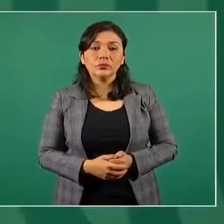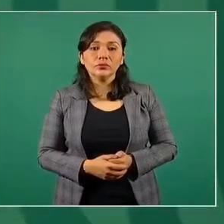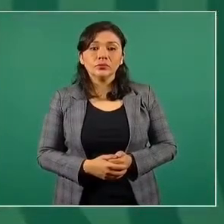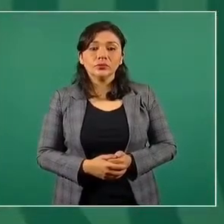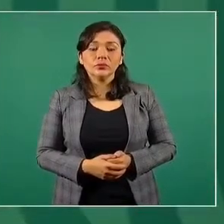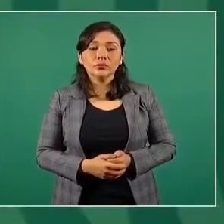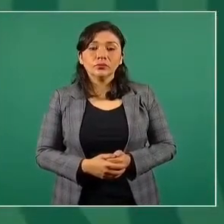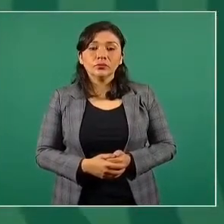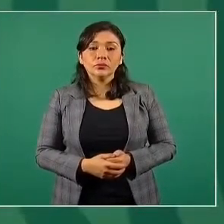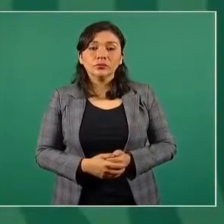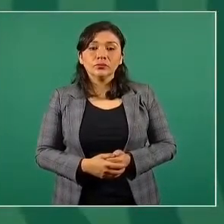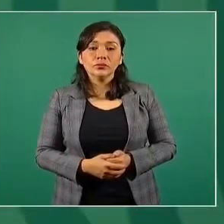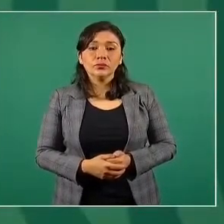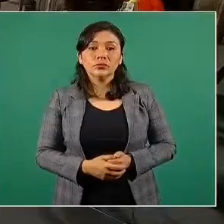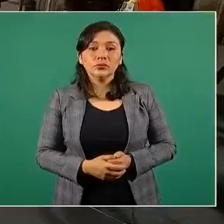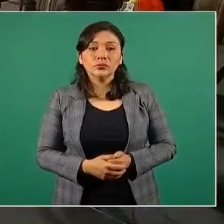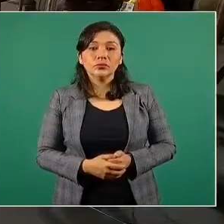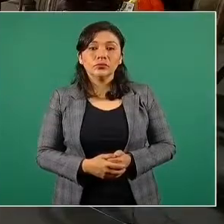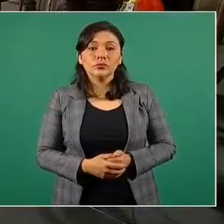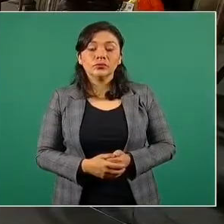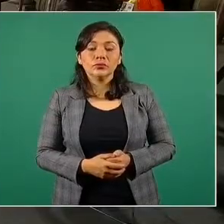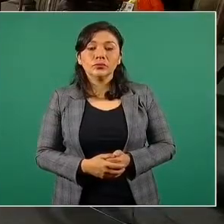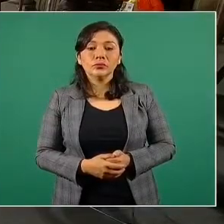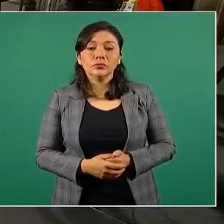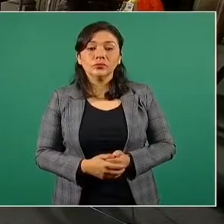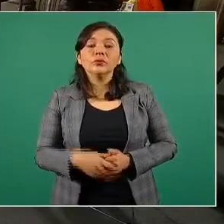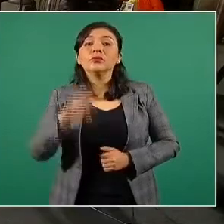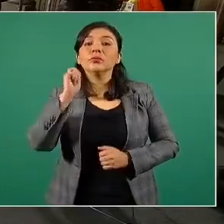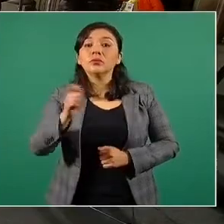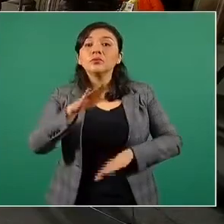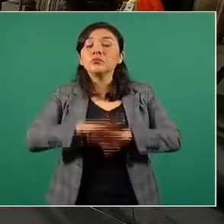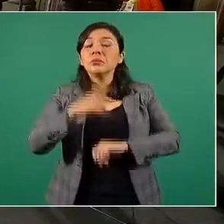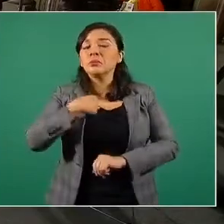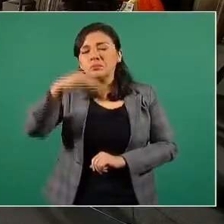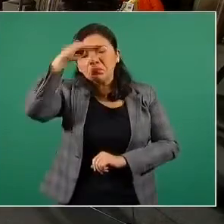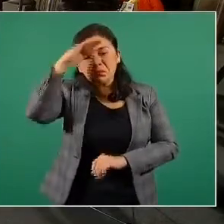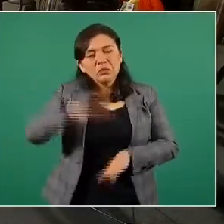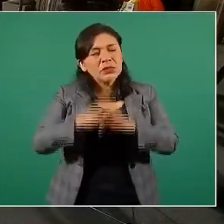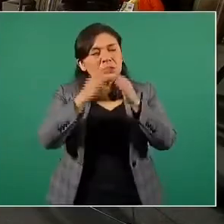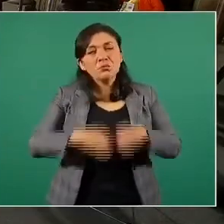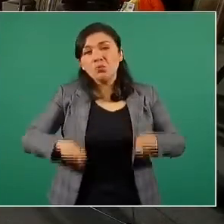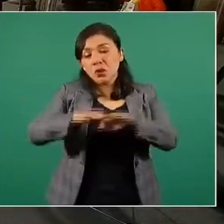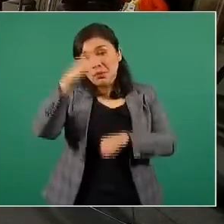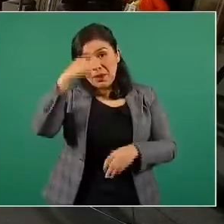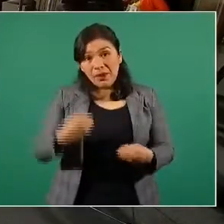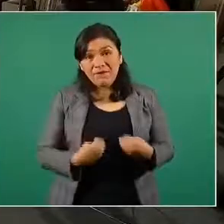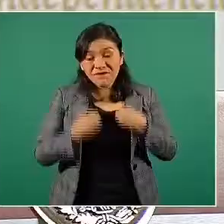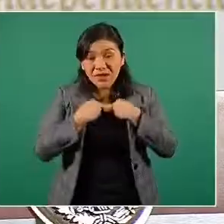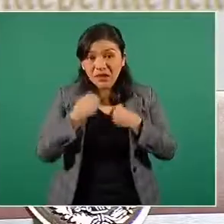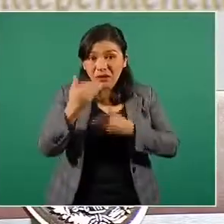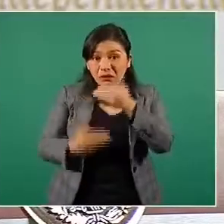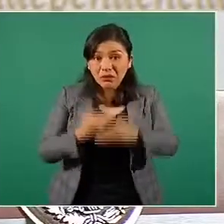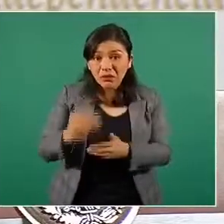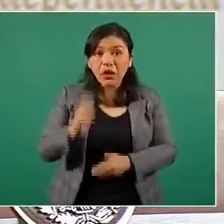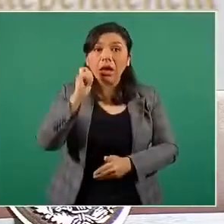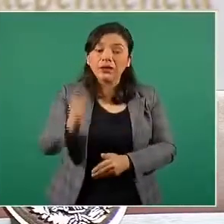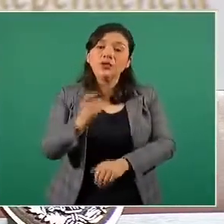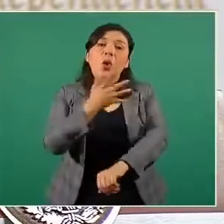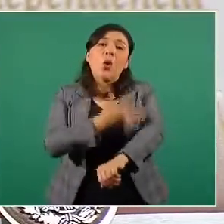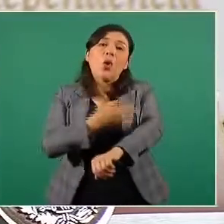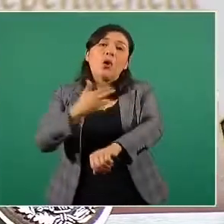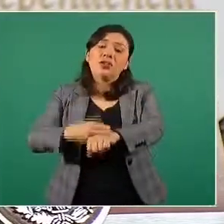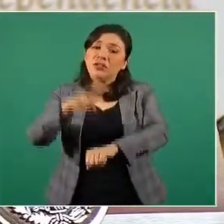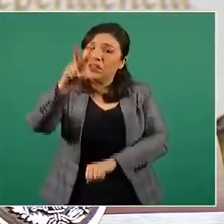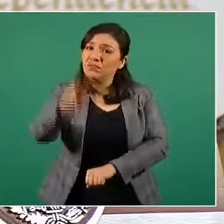lo que estimamos más importante en la vida es nuestra honestidad.